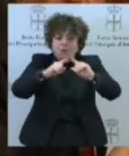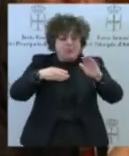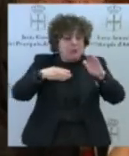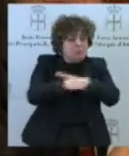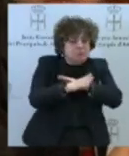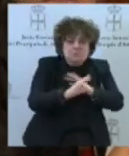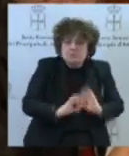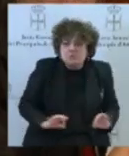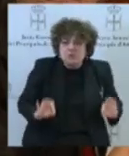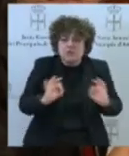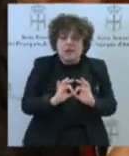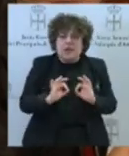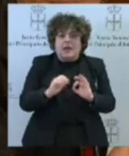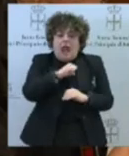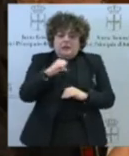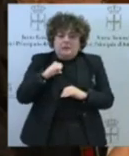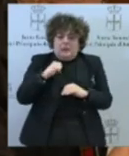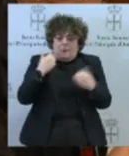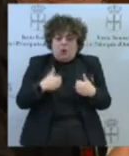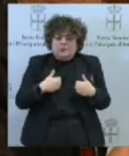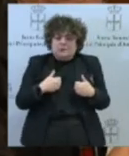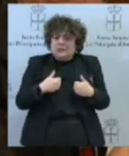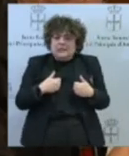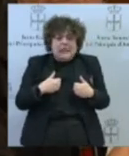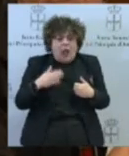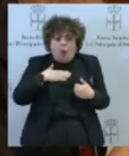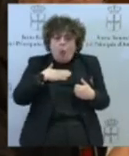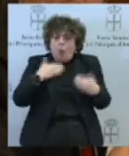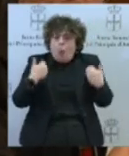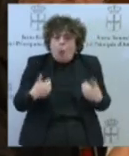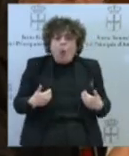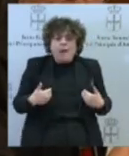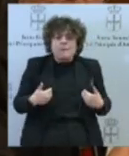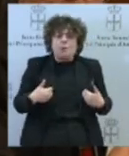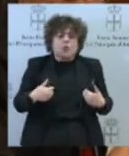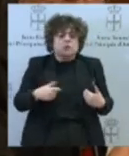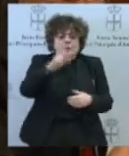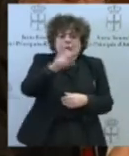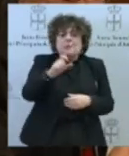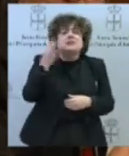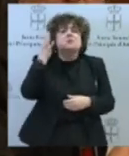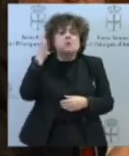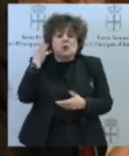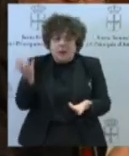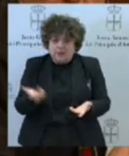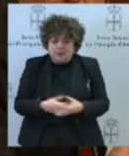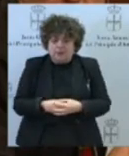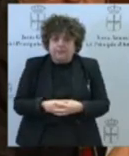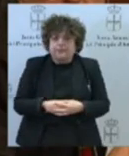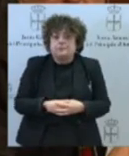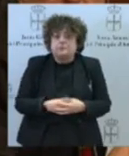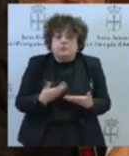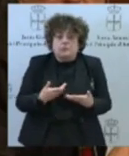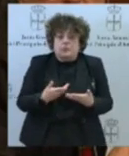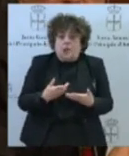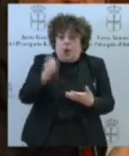propio cuerpo, sobre el individuo o en este caso las individuas. Su contradicción es tan sumamente grave, tan